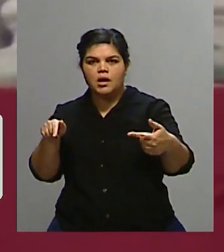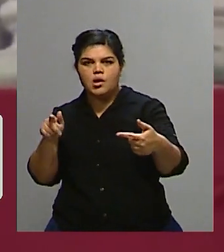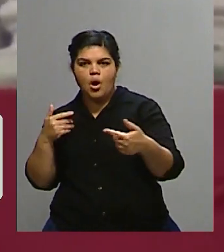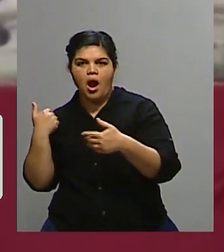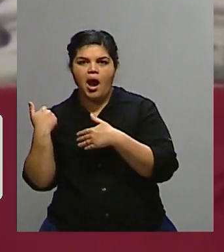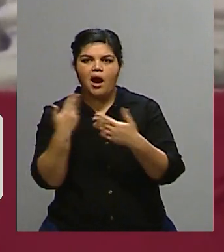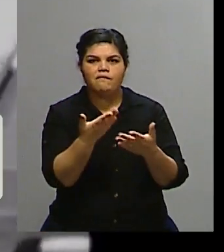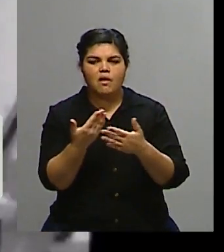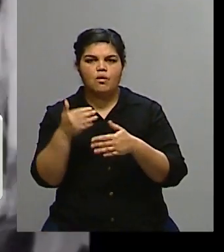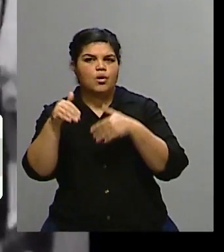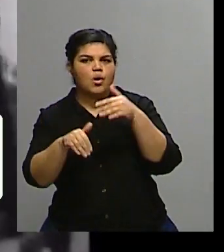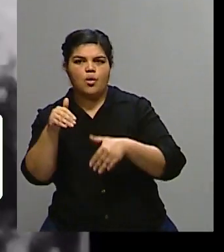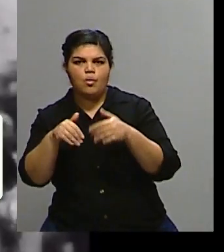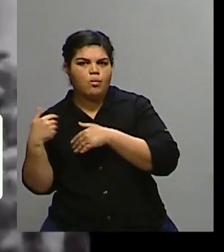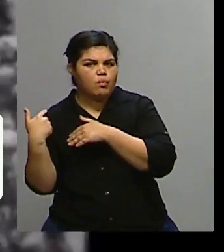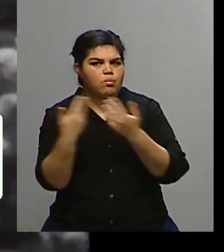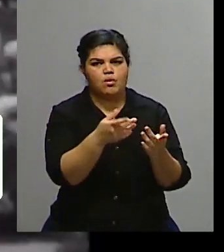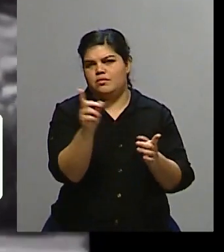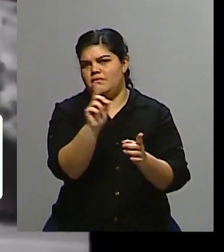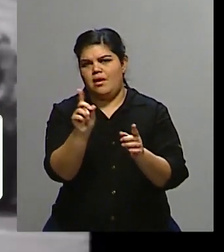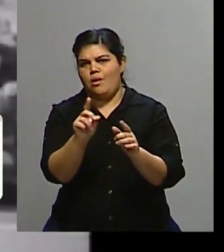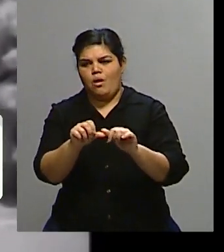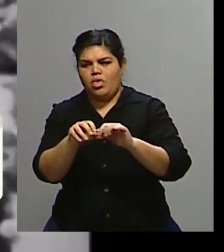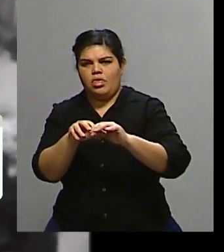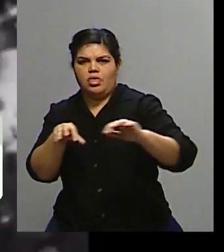conservadores, no votaron el Brexit, no quieren el Brexit.